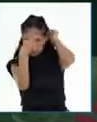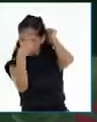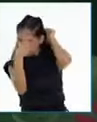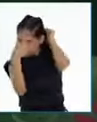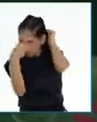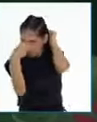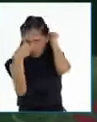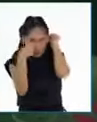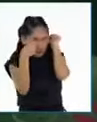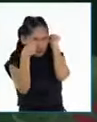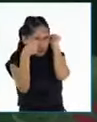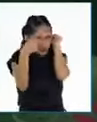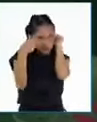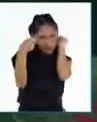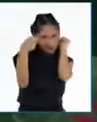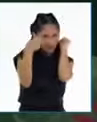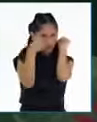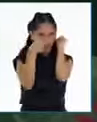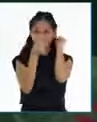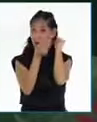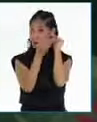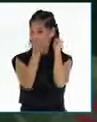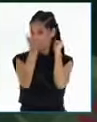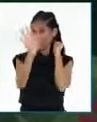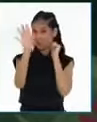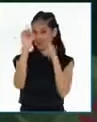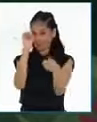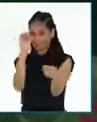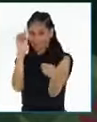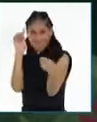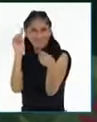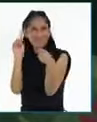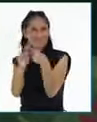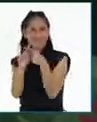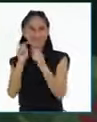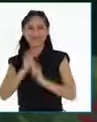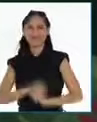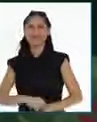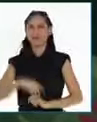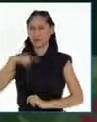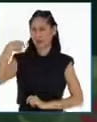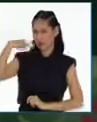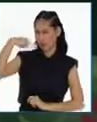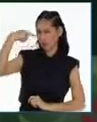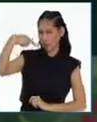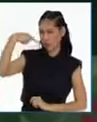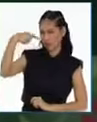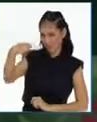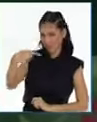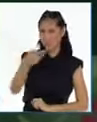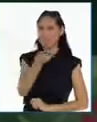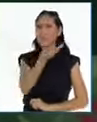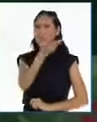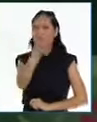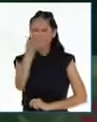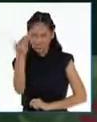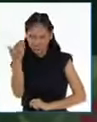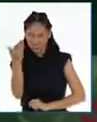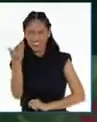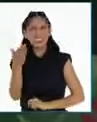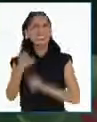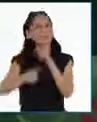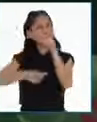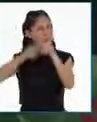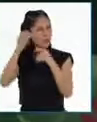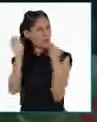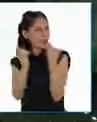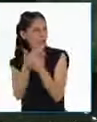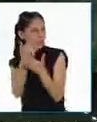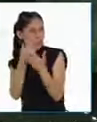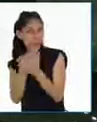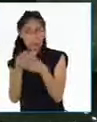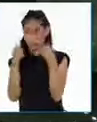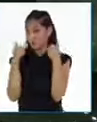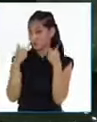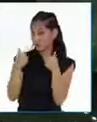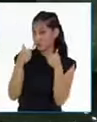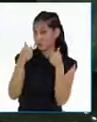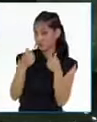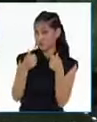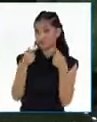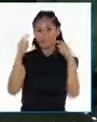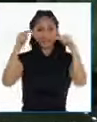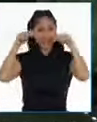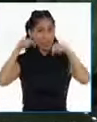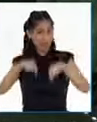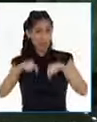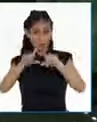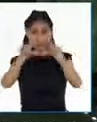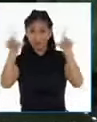dibujos para que puedan cumplir el reto de hoy. Cada día serán personajes nuevos, dependiendo del reto. ¡Qué bien! Ahora tenemos que